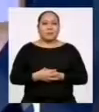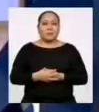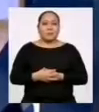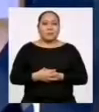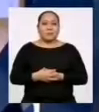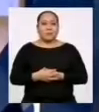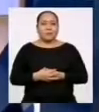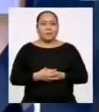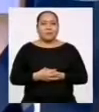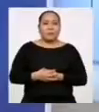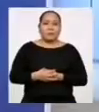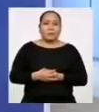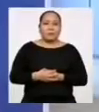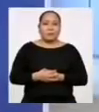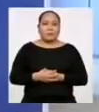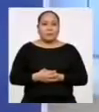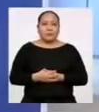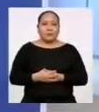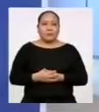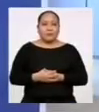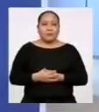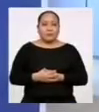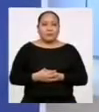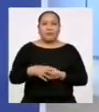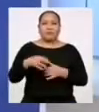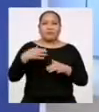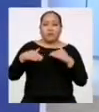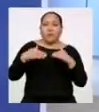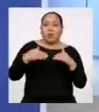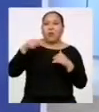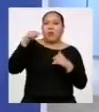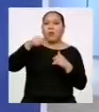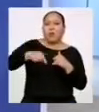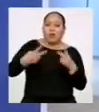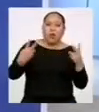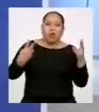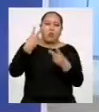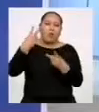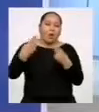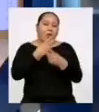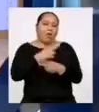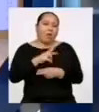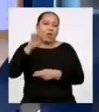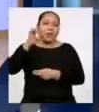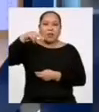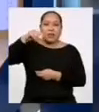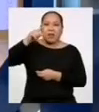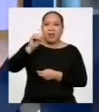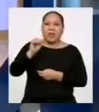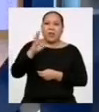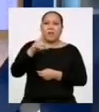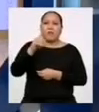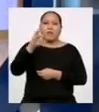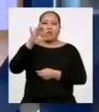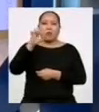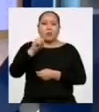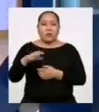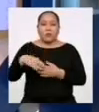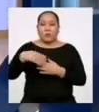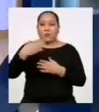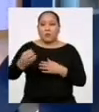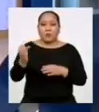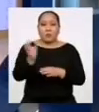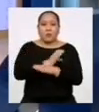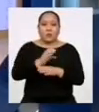Ahora sí, tengo esperanza. Yo, yo, yo. Eso fue Tijeras de Renata Flores. Y la siguiente canción viene a